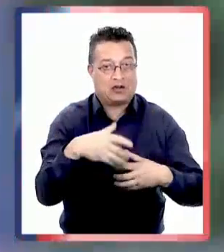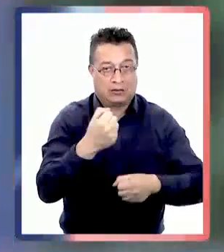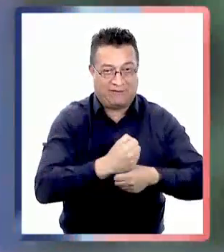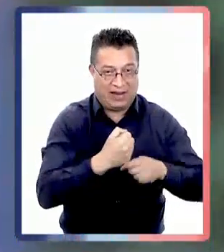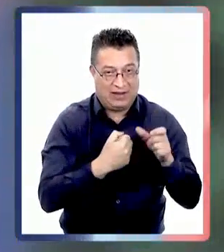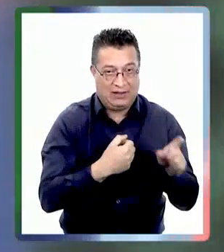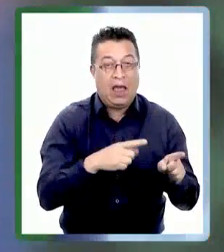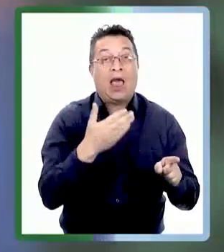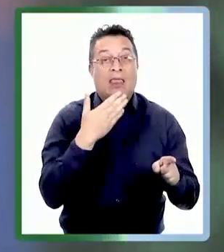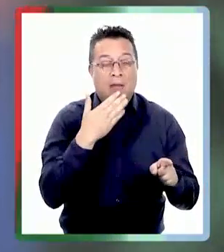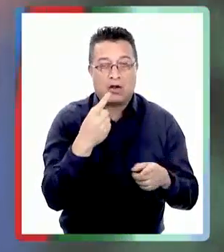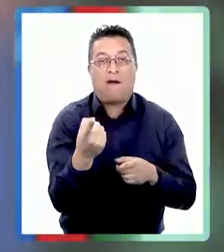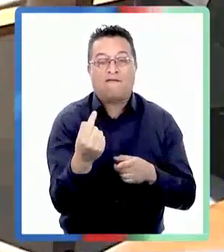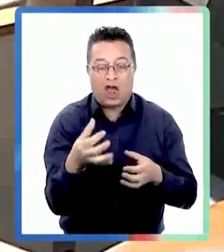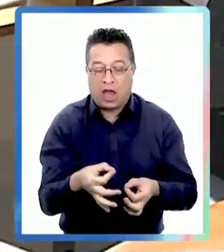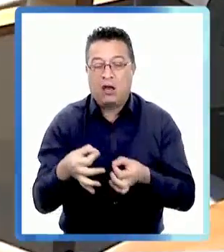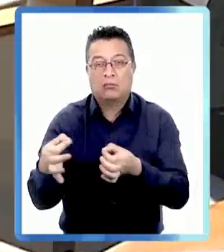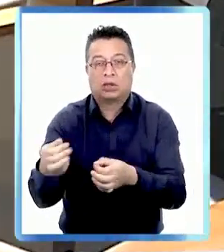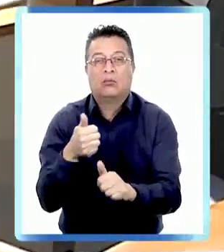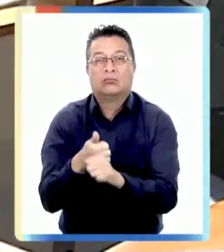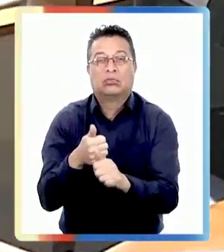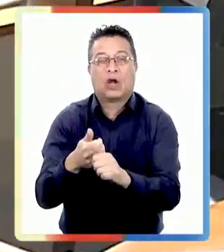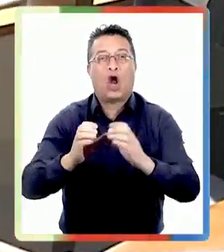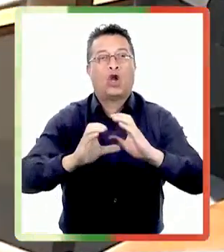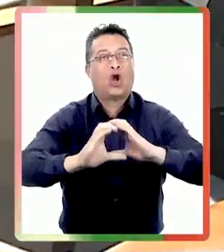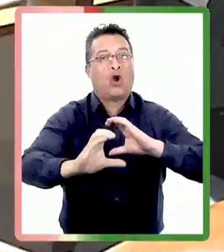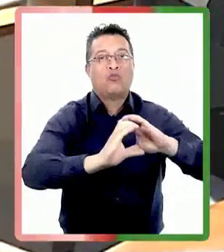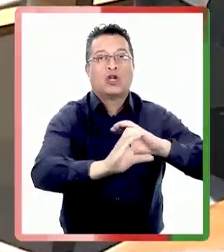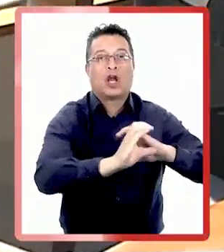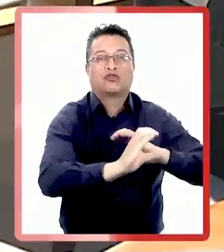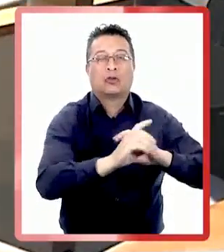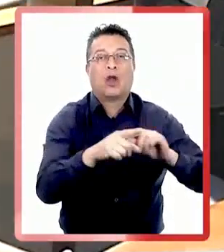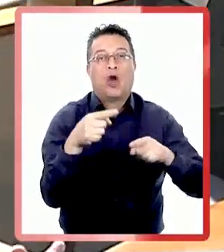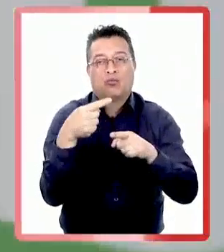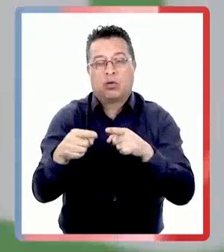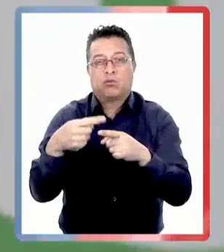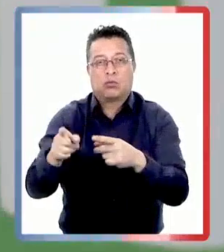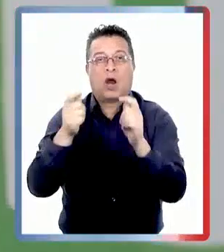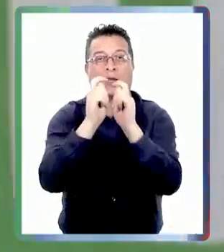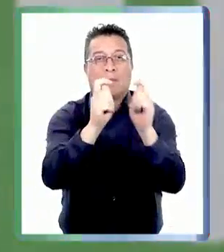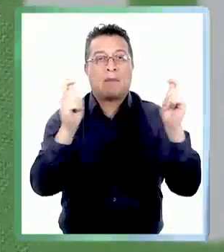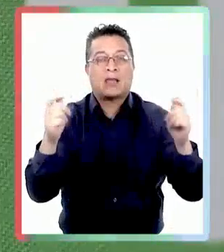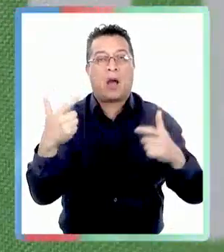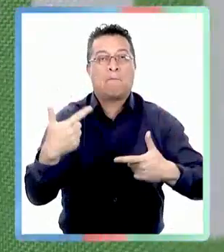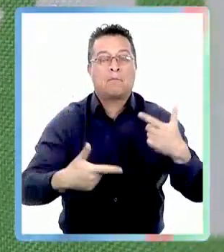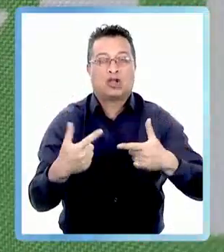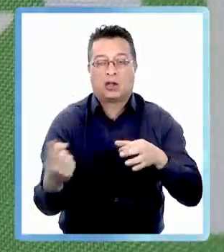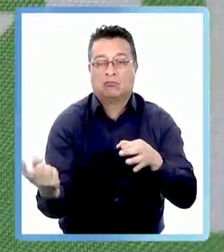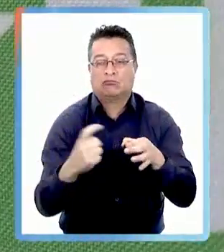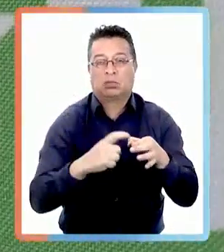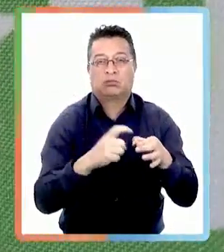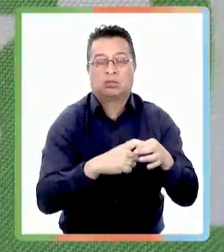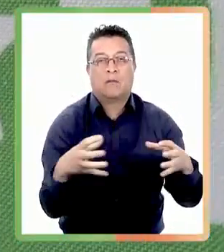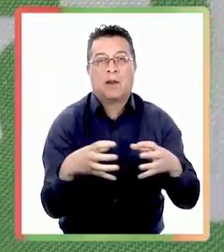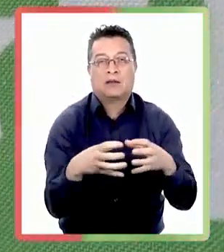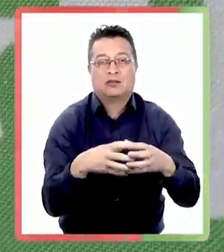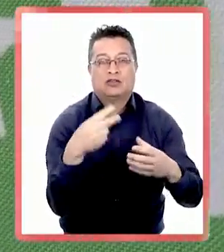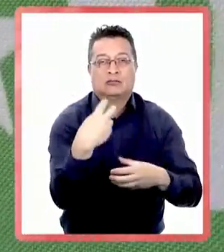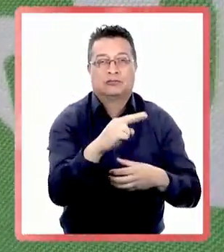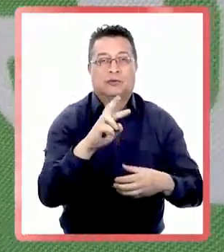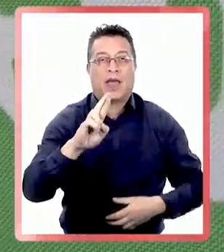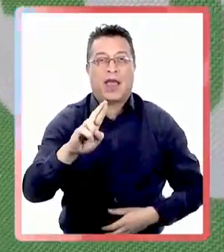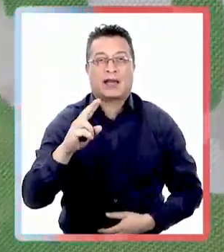pero también ha entregado boletas por asesorías comunicacionales en varias campañas políticas de militantes de su partido,